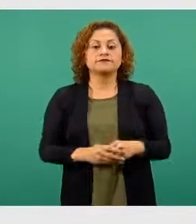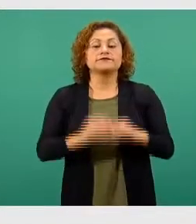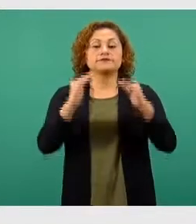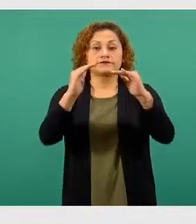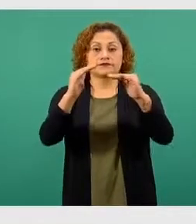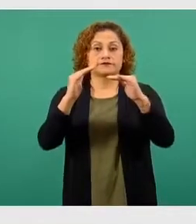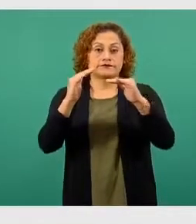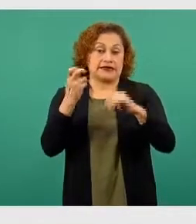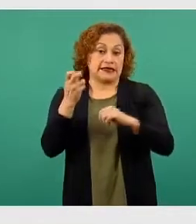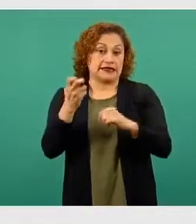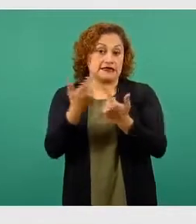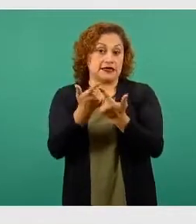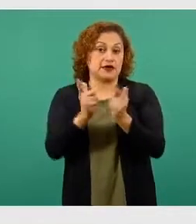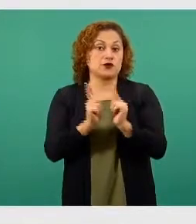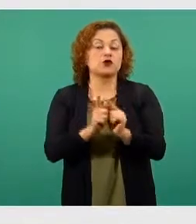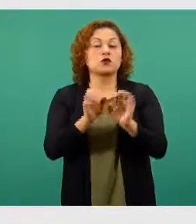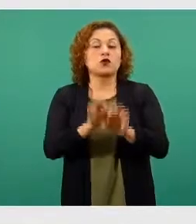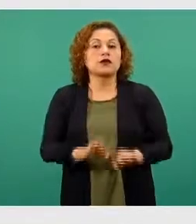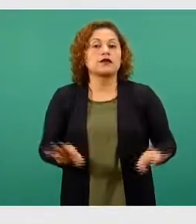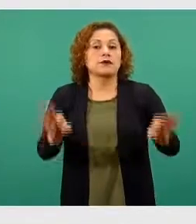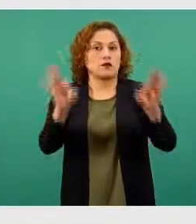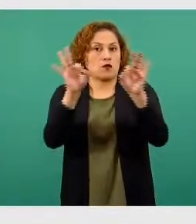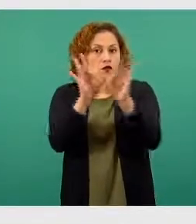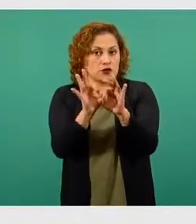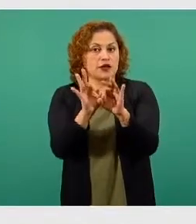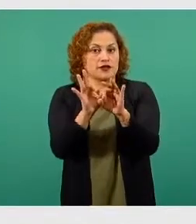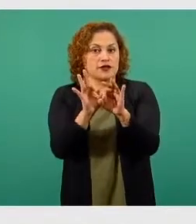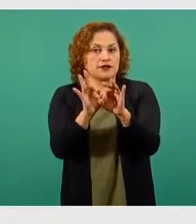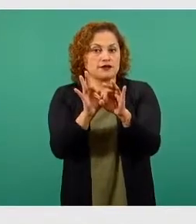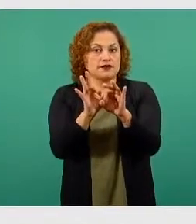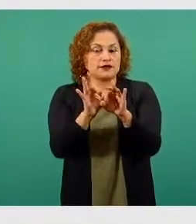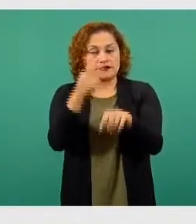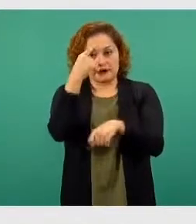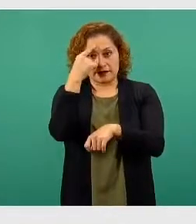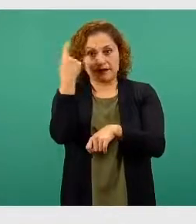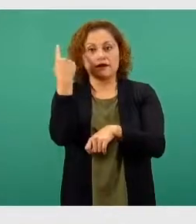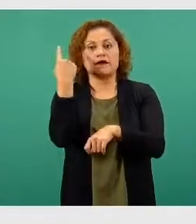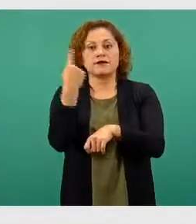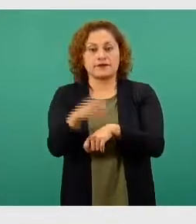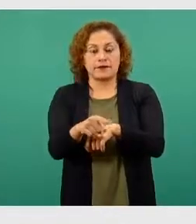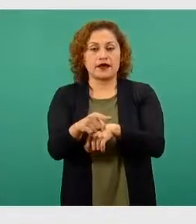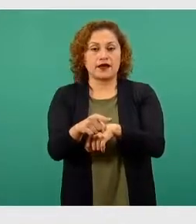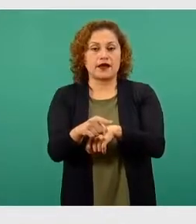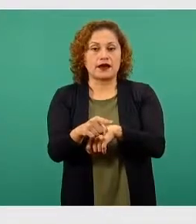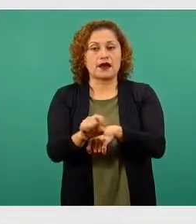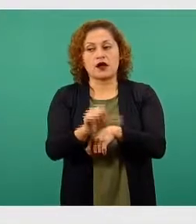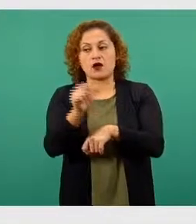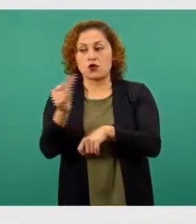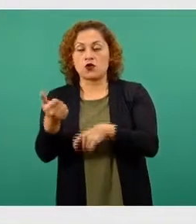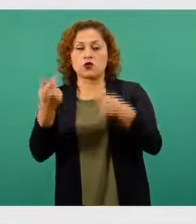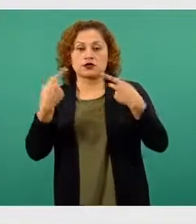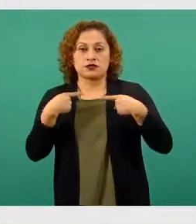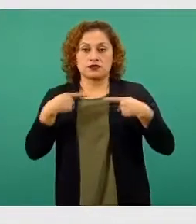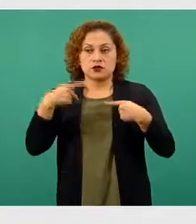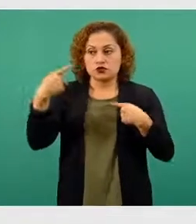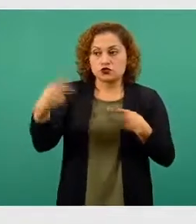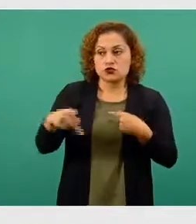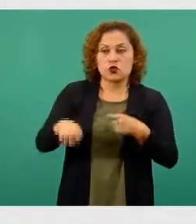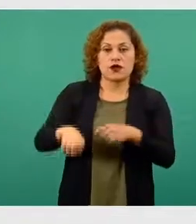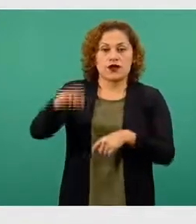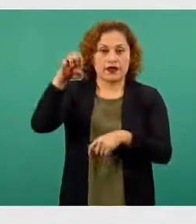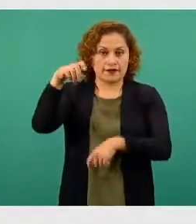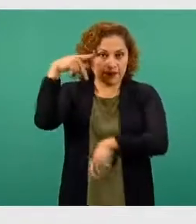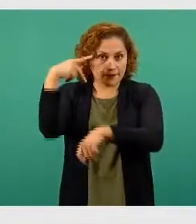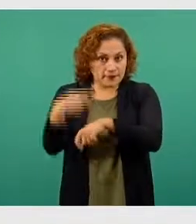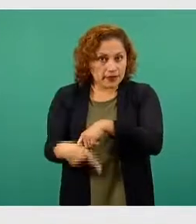y sobre todo relevante para efecto del factor de riesgo que su edad les concede para complicarse